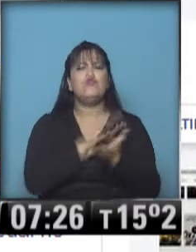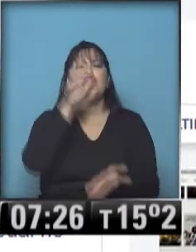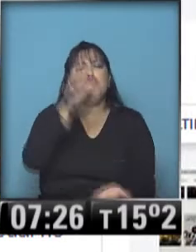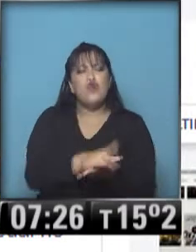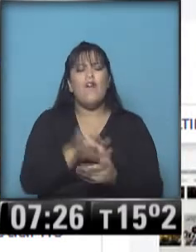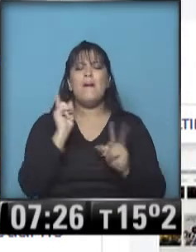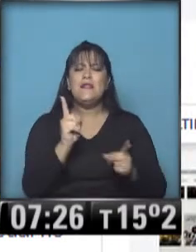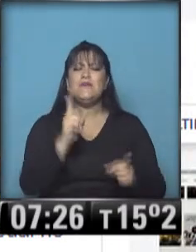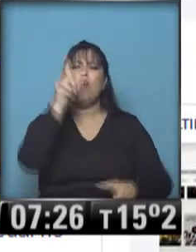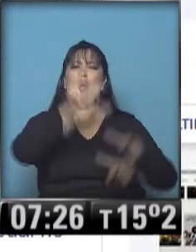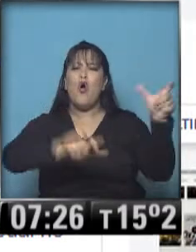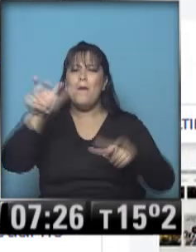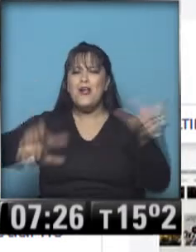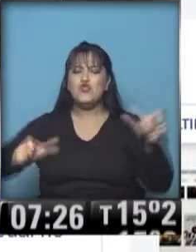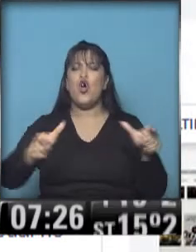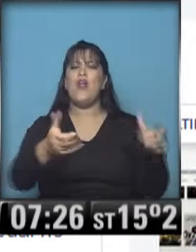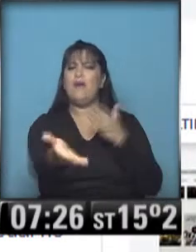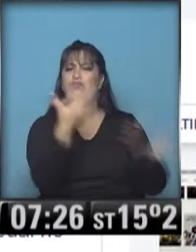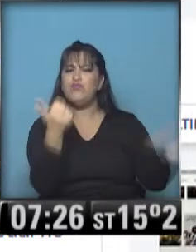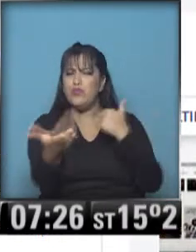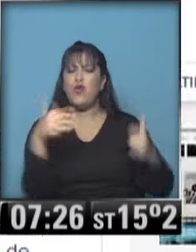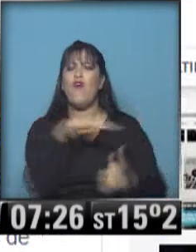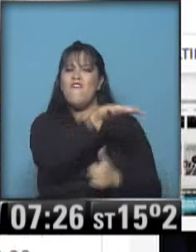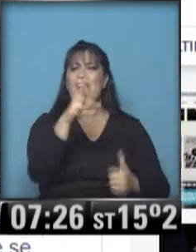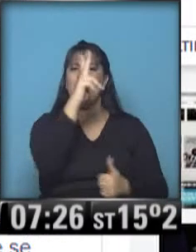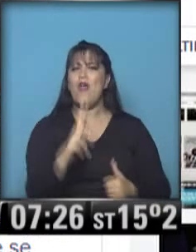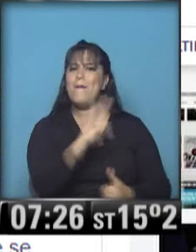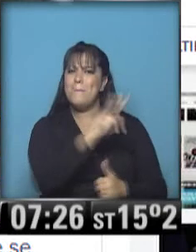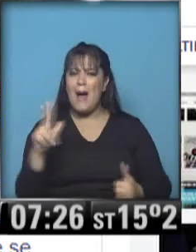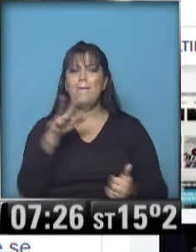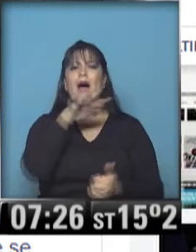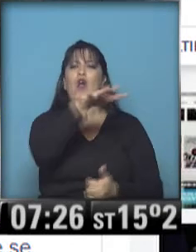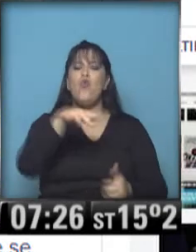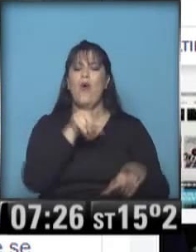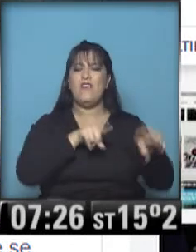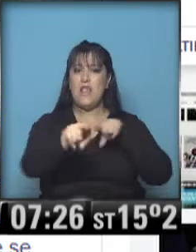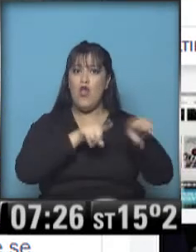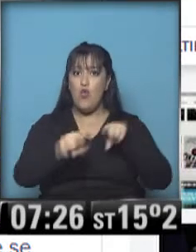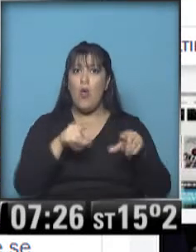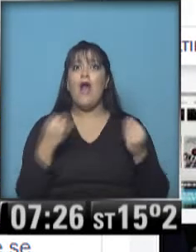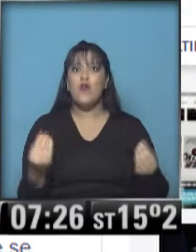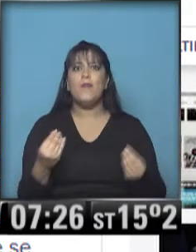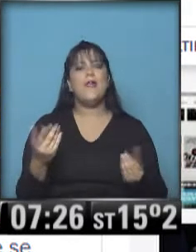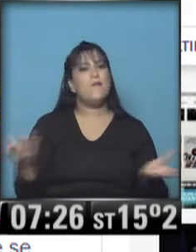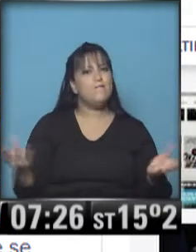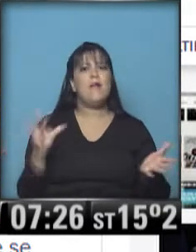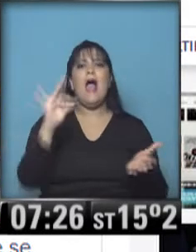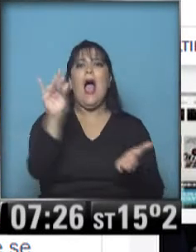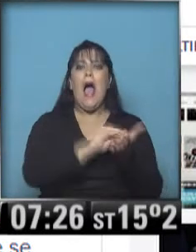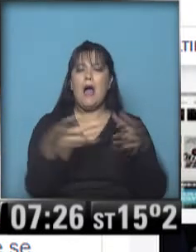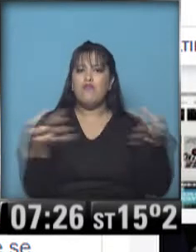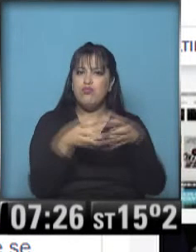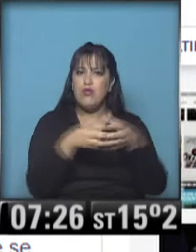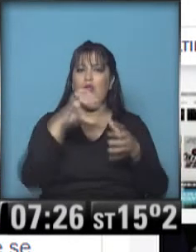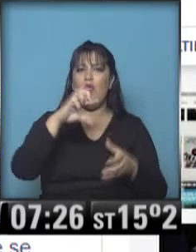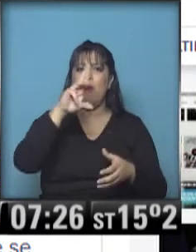vecinos que han sido desalojados del llamado Barrio Papa Francisco, ubicado en Villa Lugano tras la ausencia de los diputados del PRO en